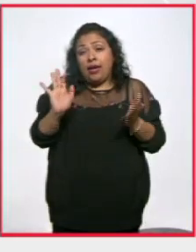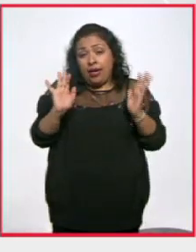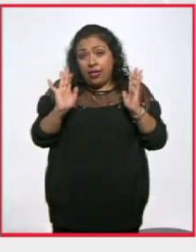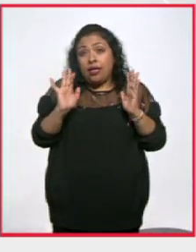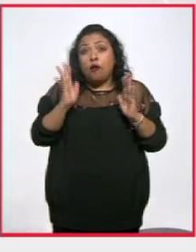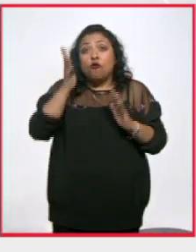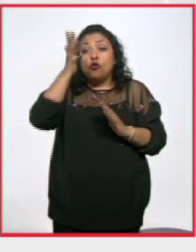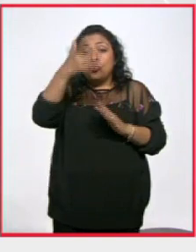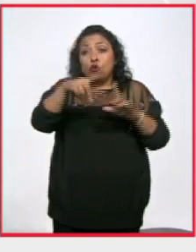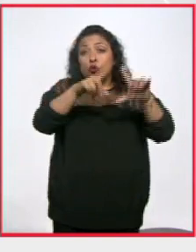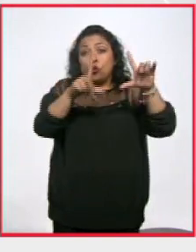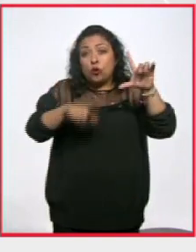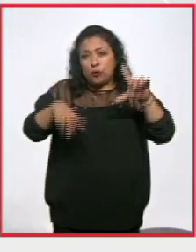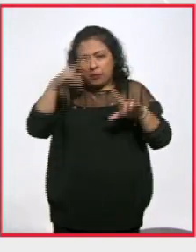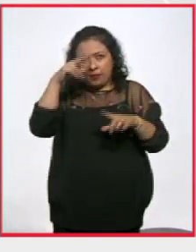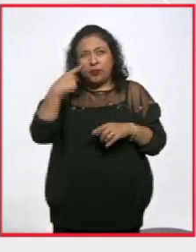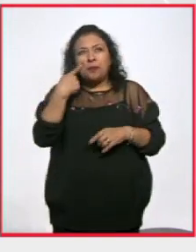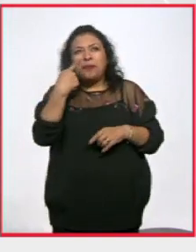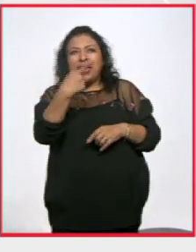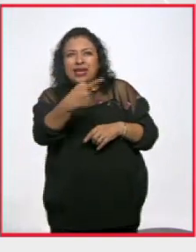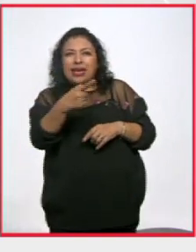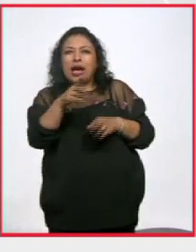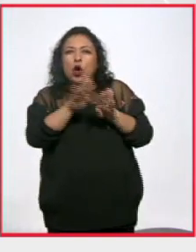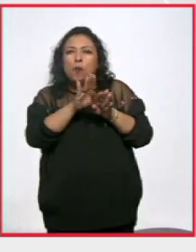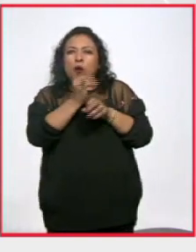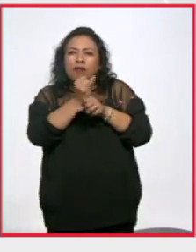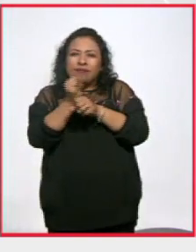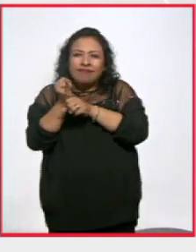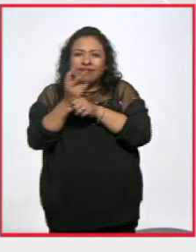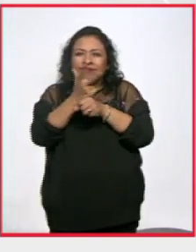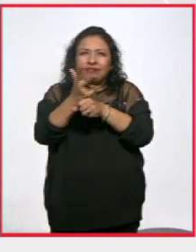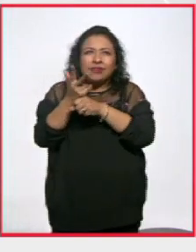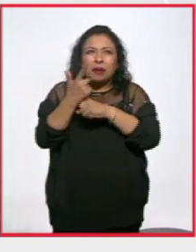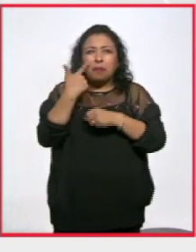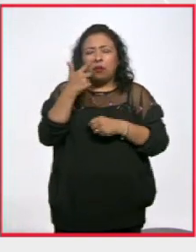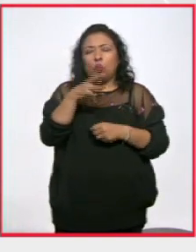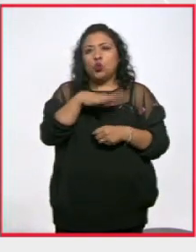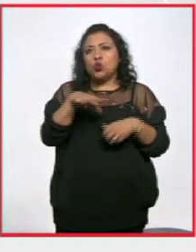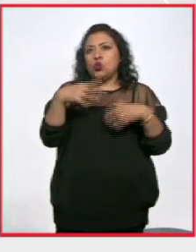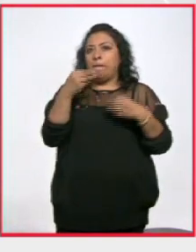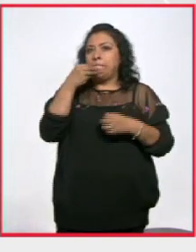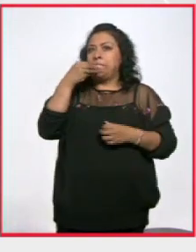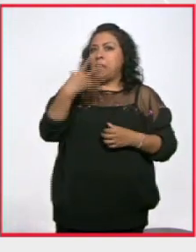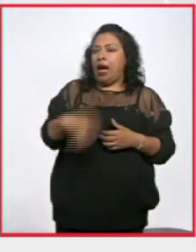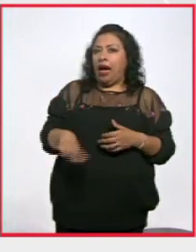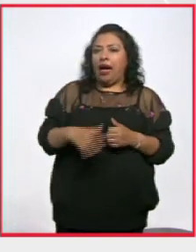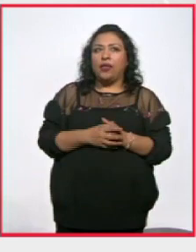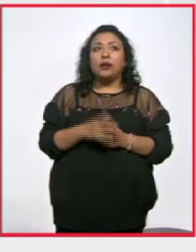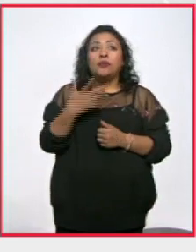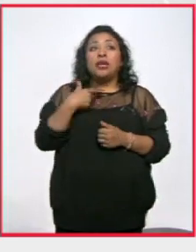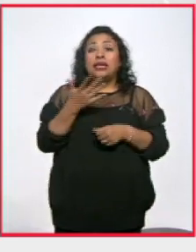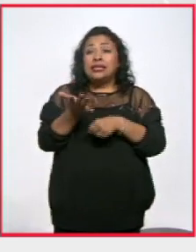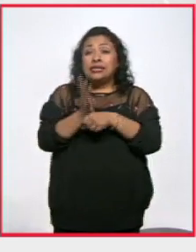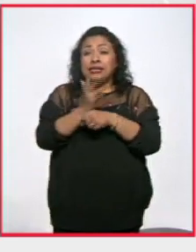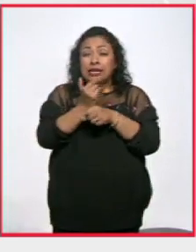el futuro de este país. Veía el clip con los documentales que se presentan que se ven increíbles y el cine documental como documentalista